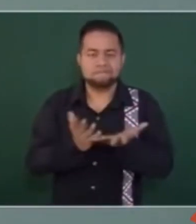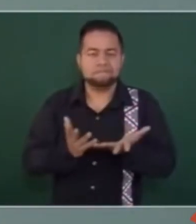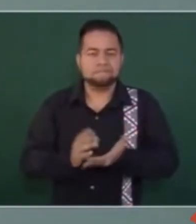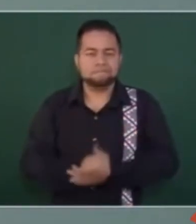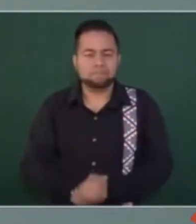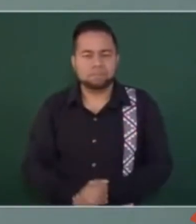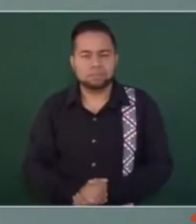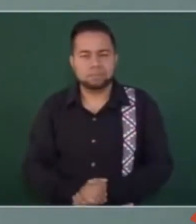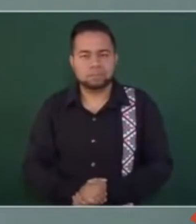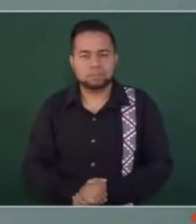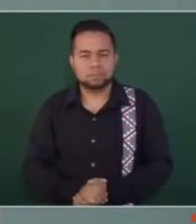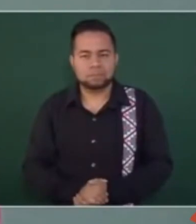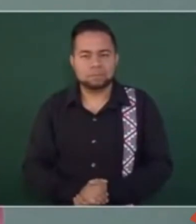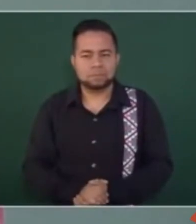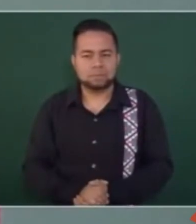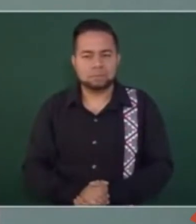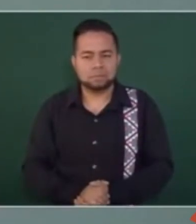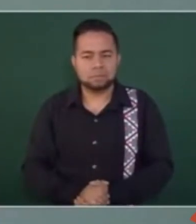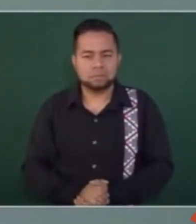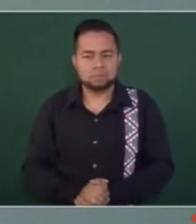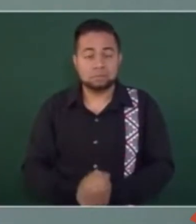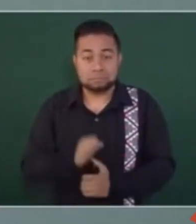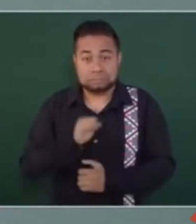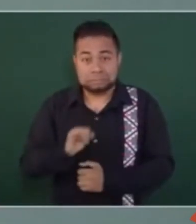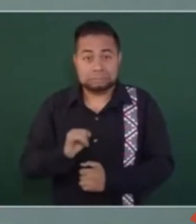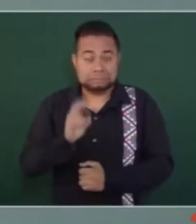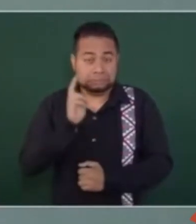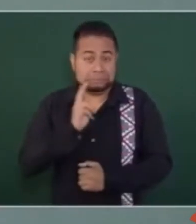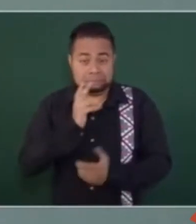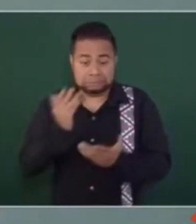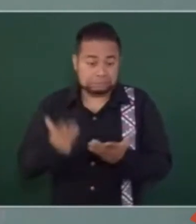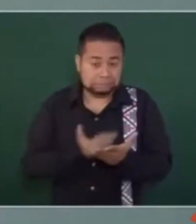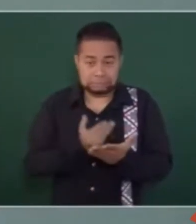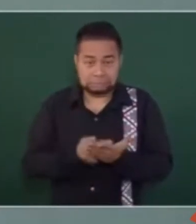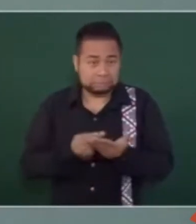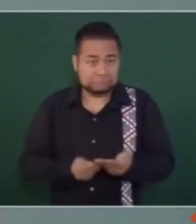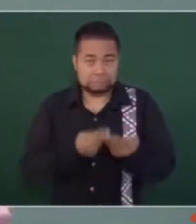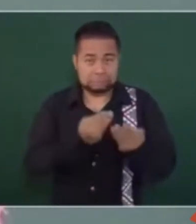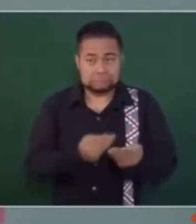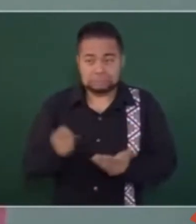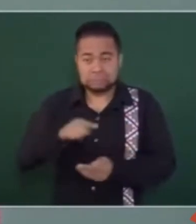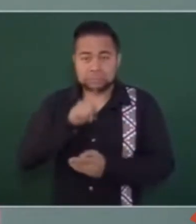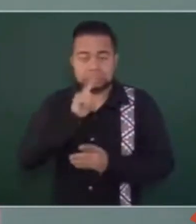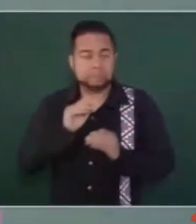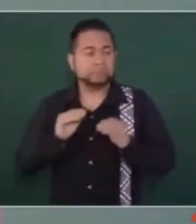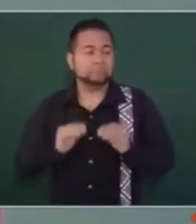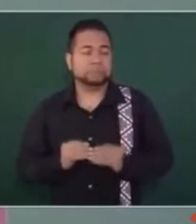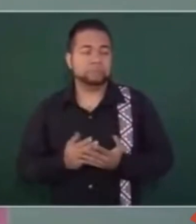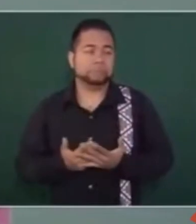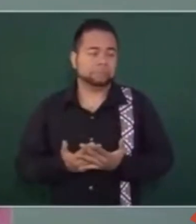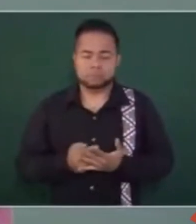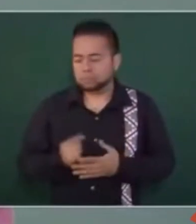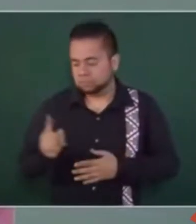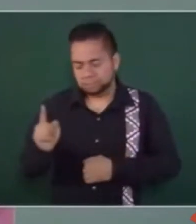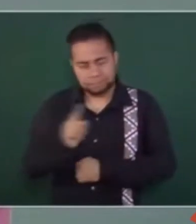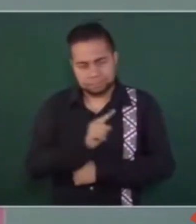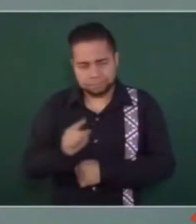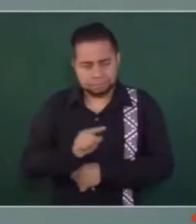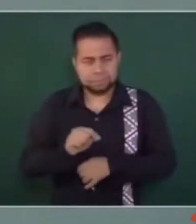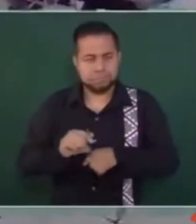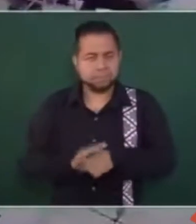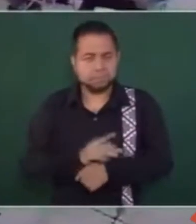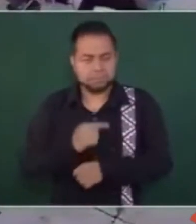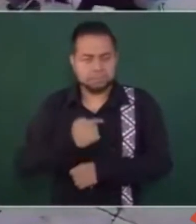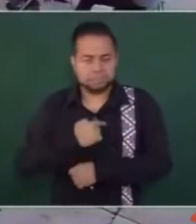y que debe proponerse no callarnos, porque estamos